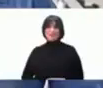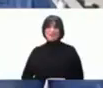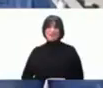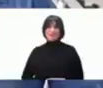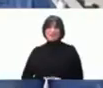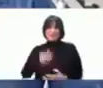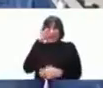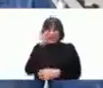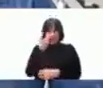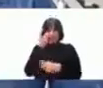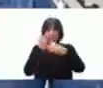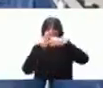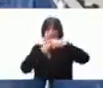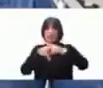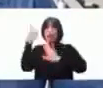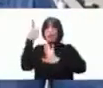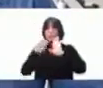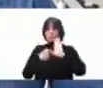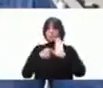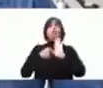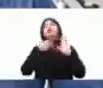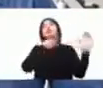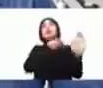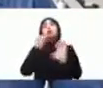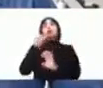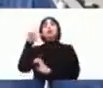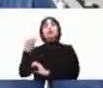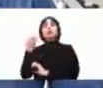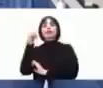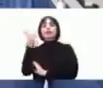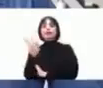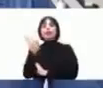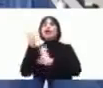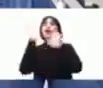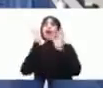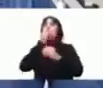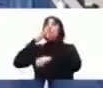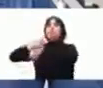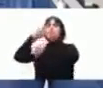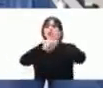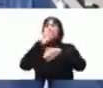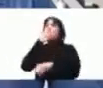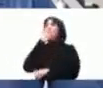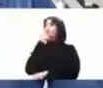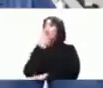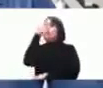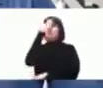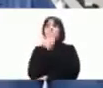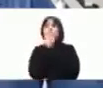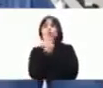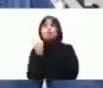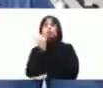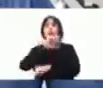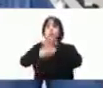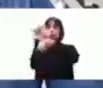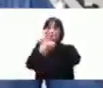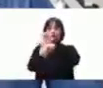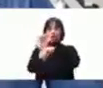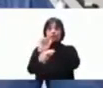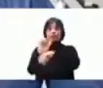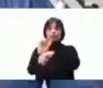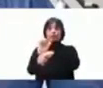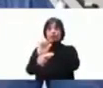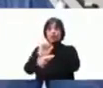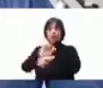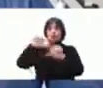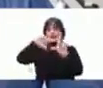a principios del año de 1976 se convocó a los mejores artistas del país para